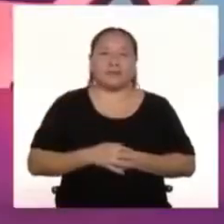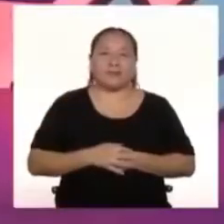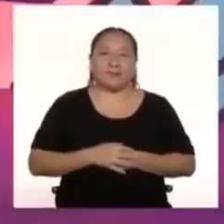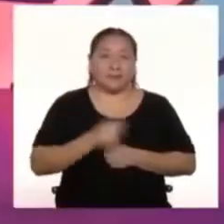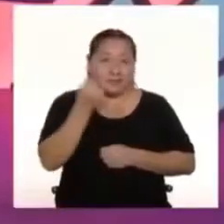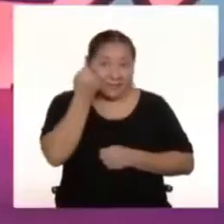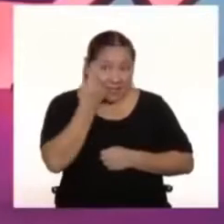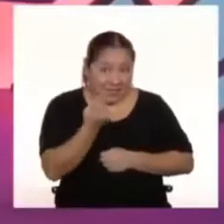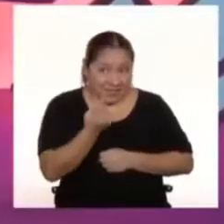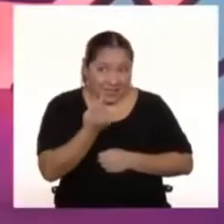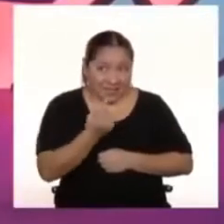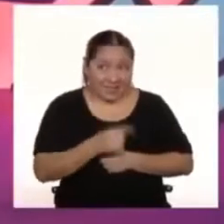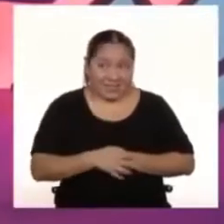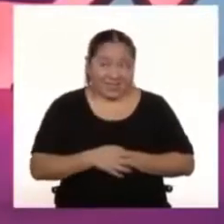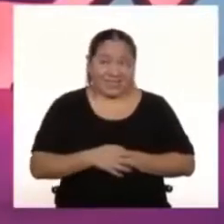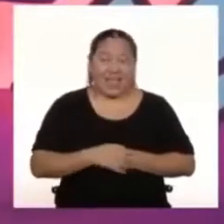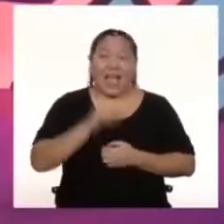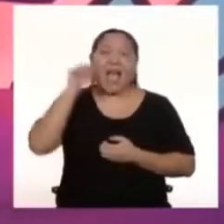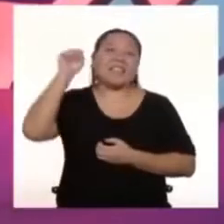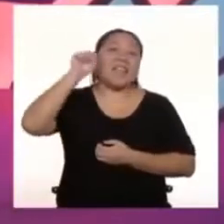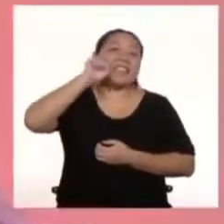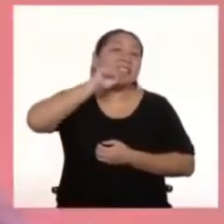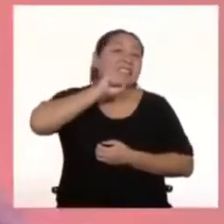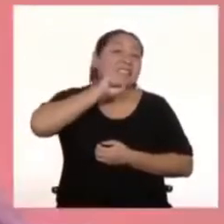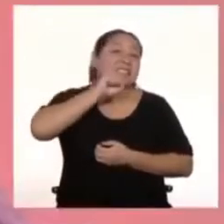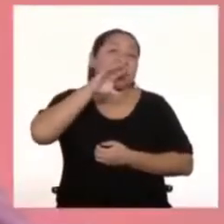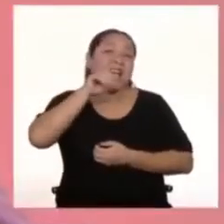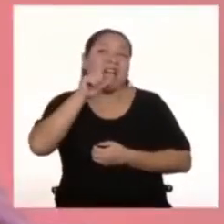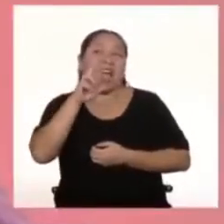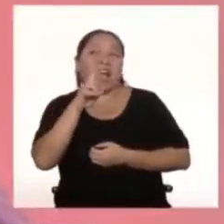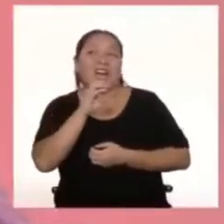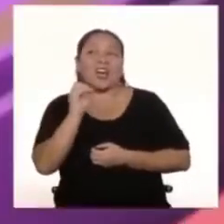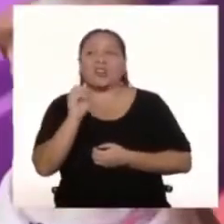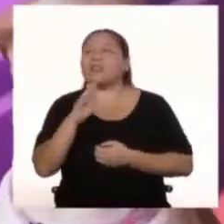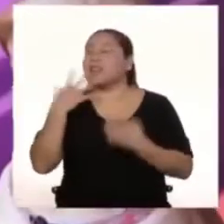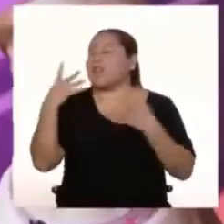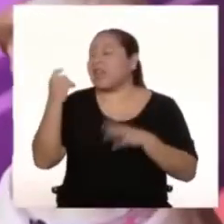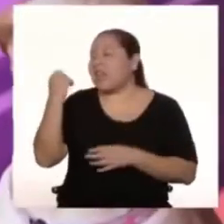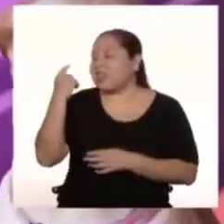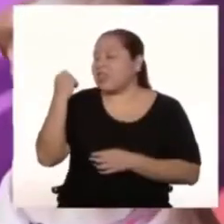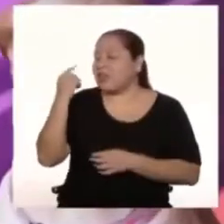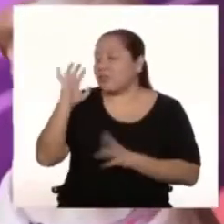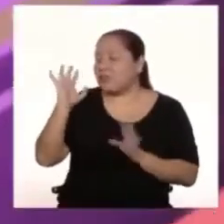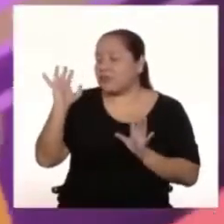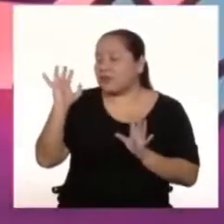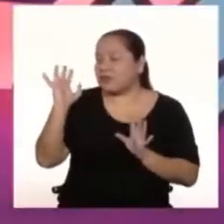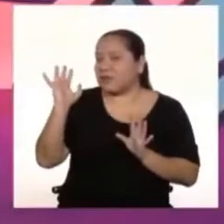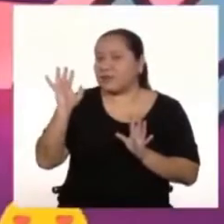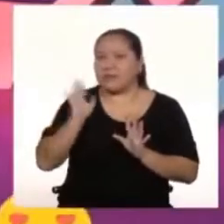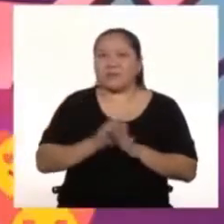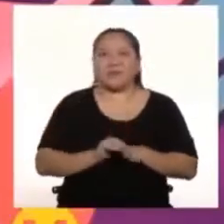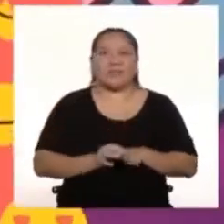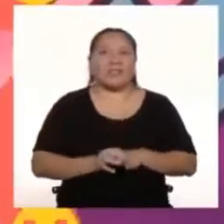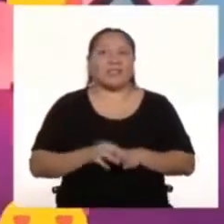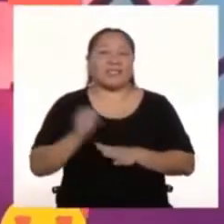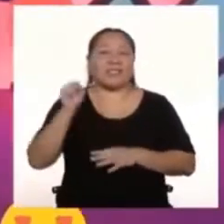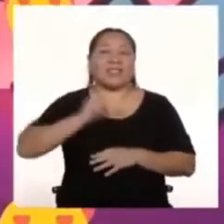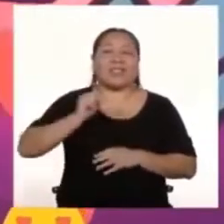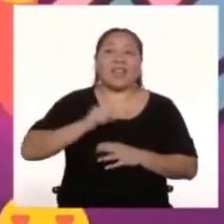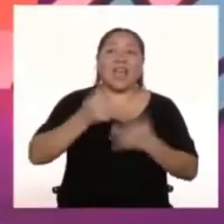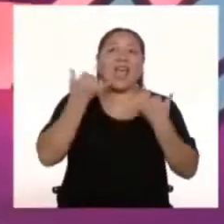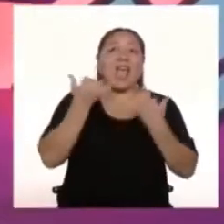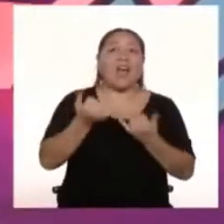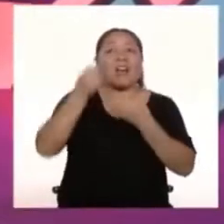¿Entendieron? Zanahoria en inglés Carrot Karol Sí, entendimos Y hoy venimos con los superinformes